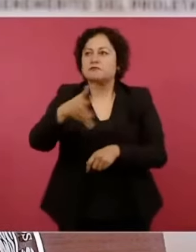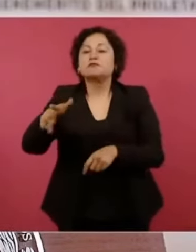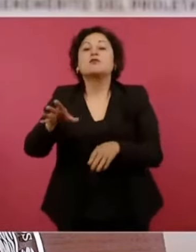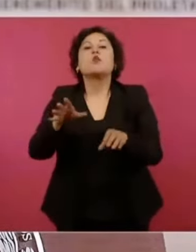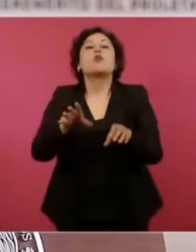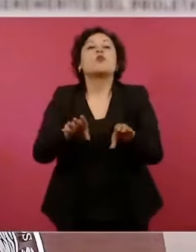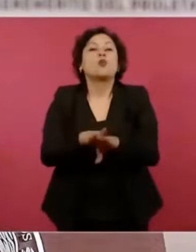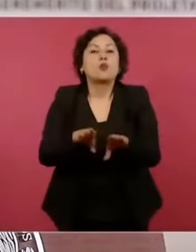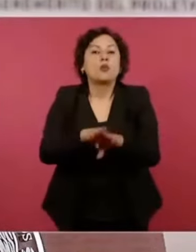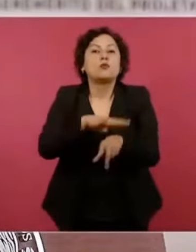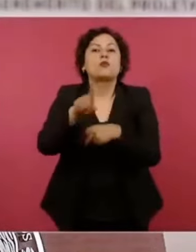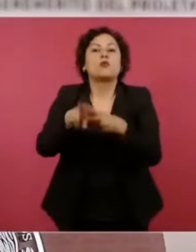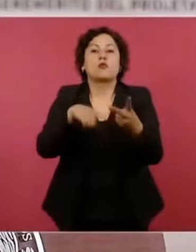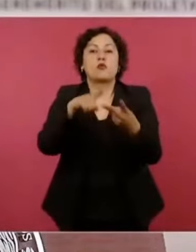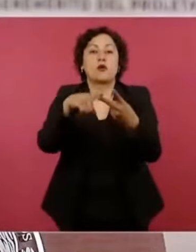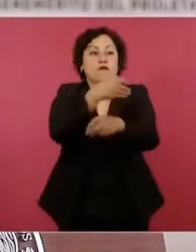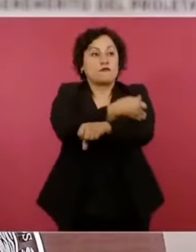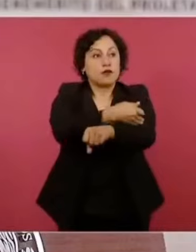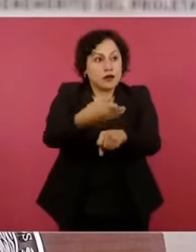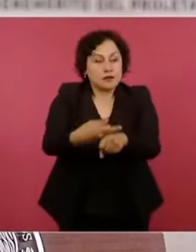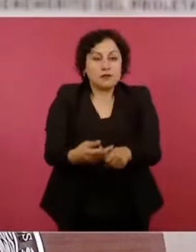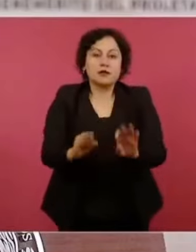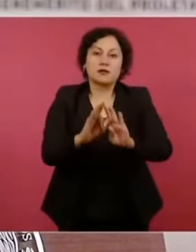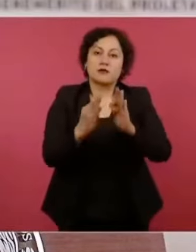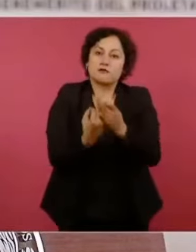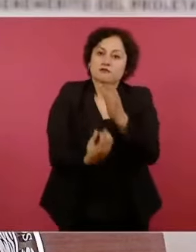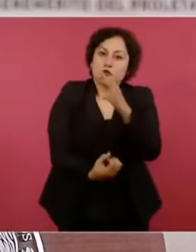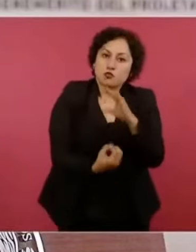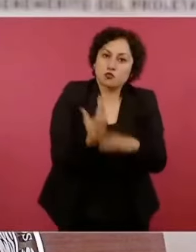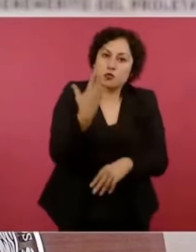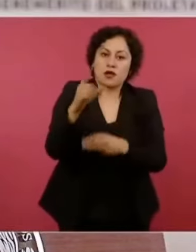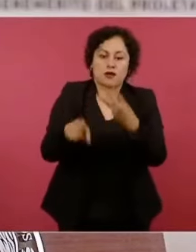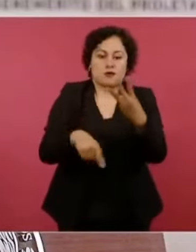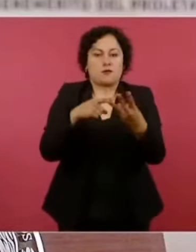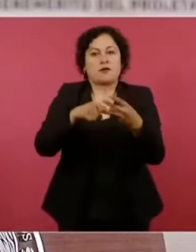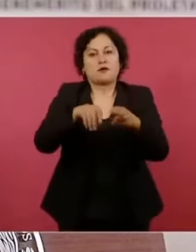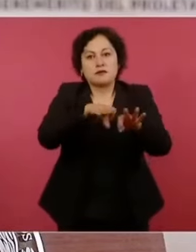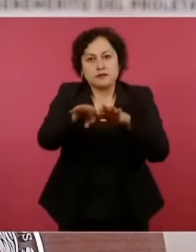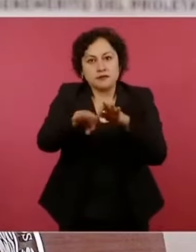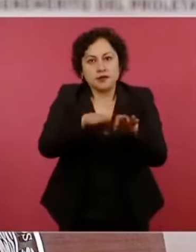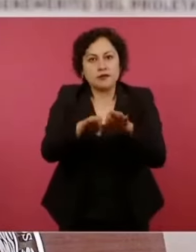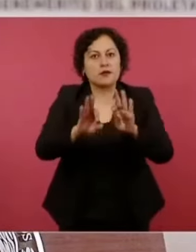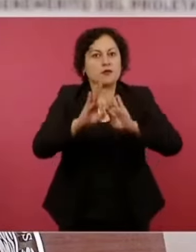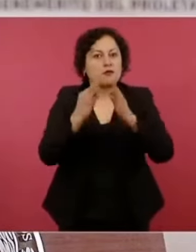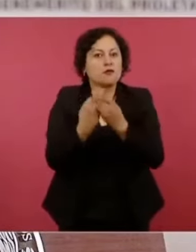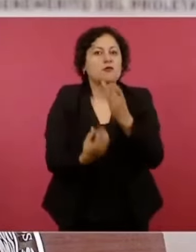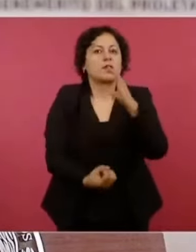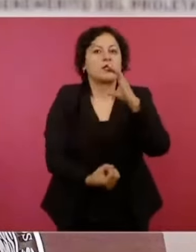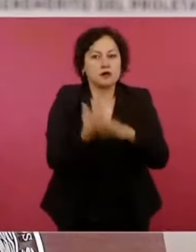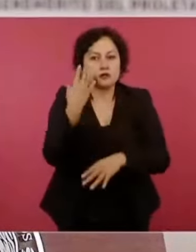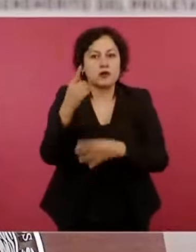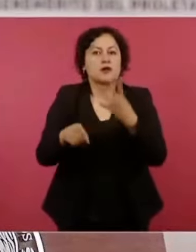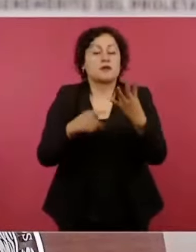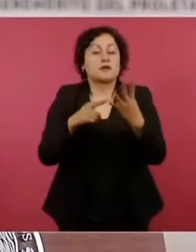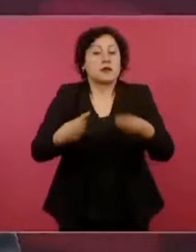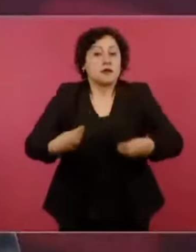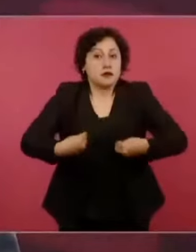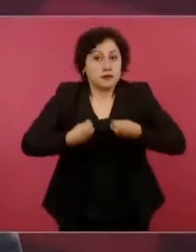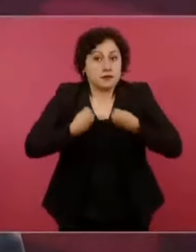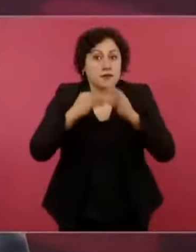social y familiar, nuevos trabajos, los hábitos de vida y los factores de riesgo.